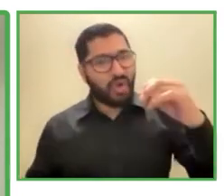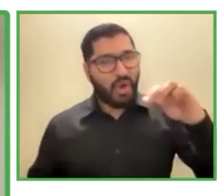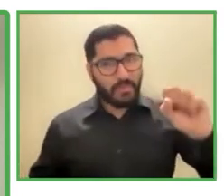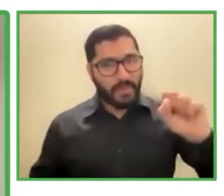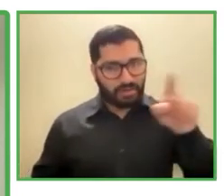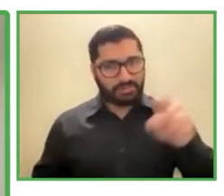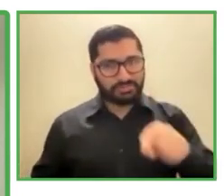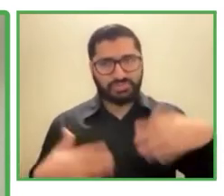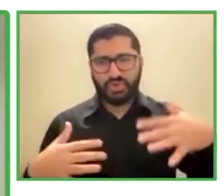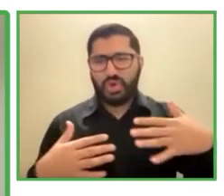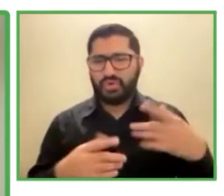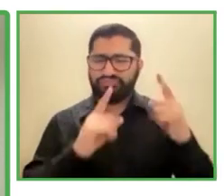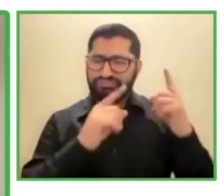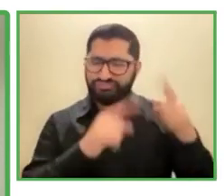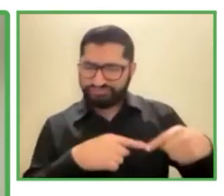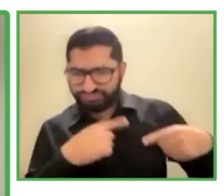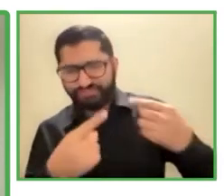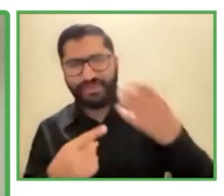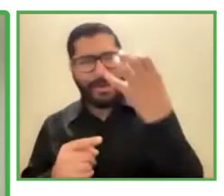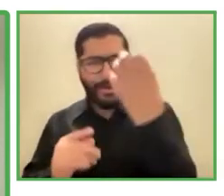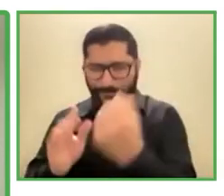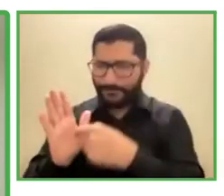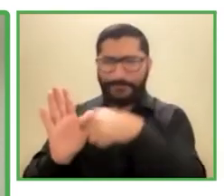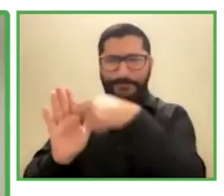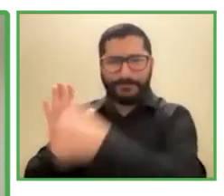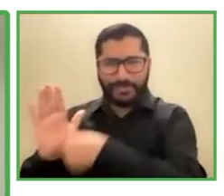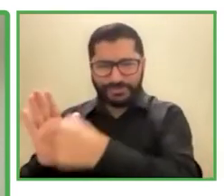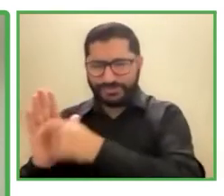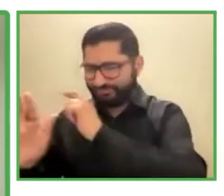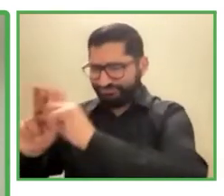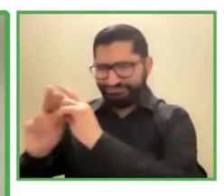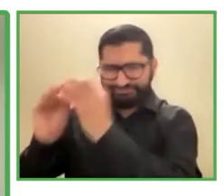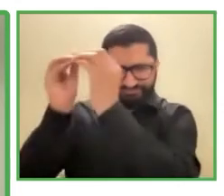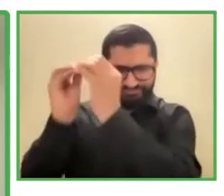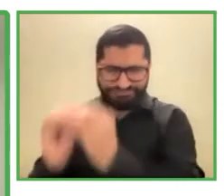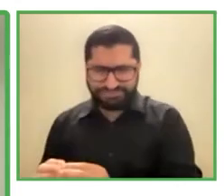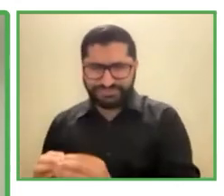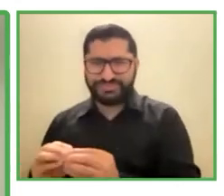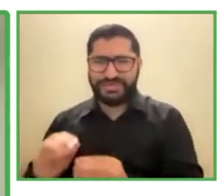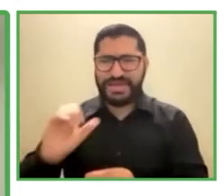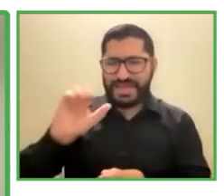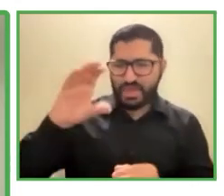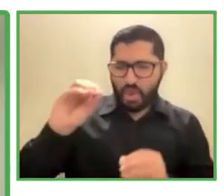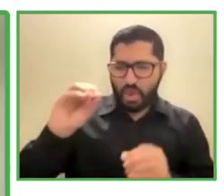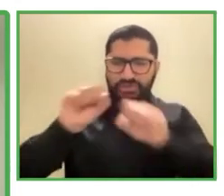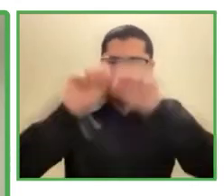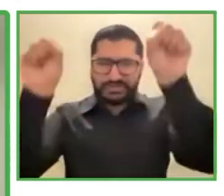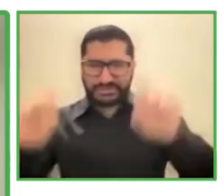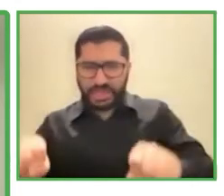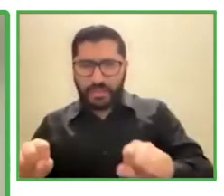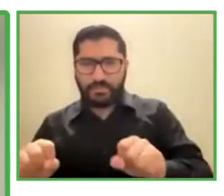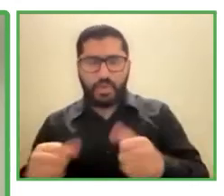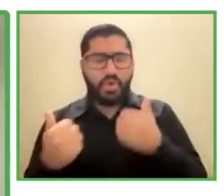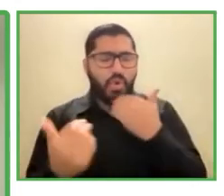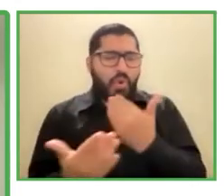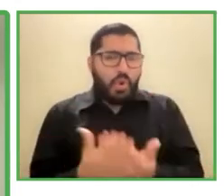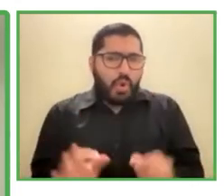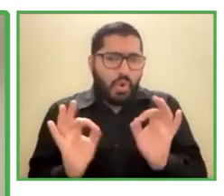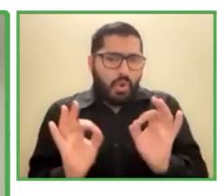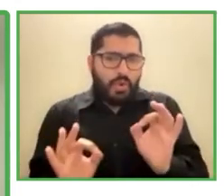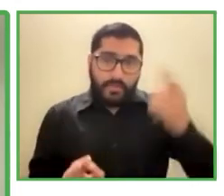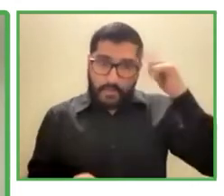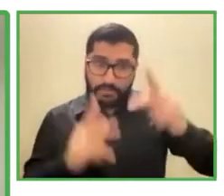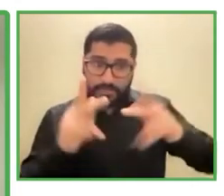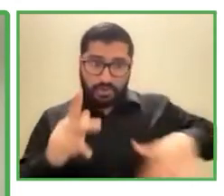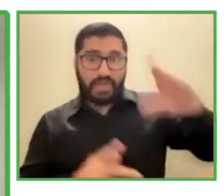creando un ecosistema, ¿no es cierto?, en el empleo virtual, mediante el cual las personas con discapacidad pueden trabajar de manera eficiente en sus